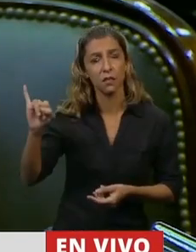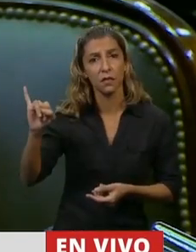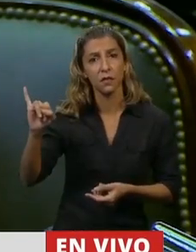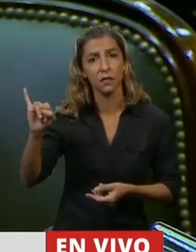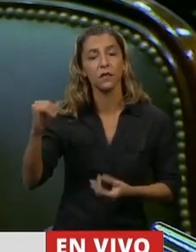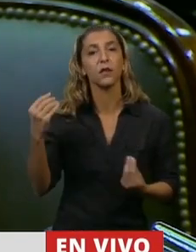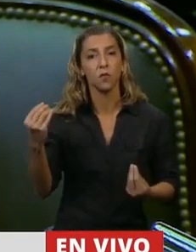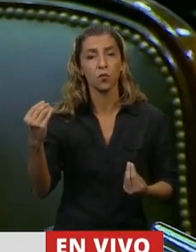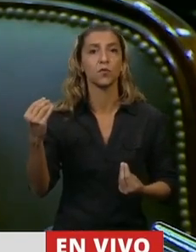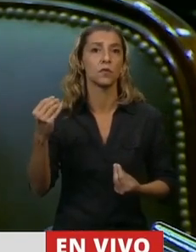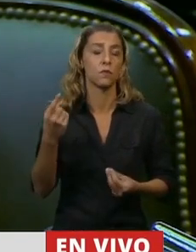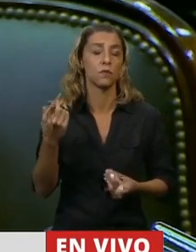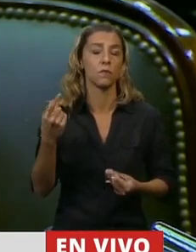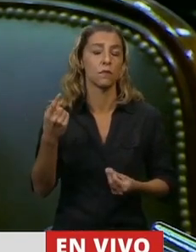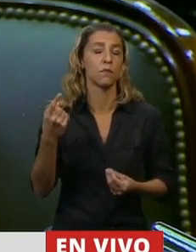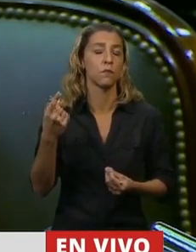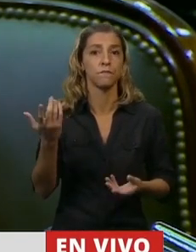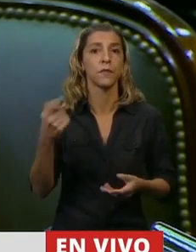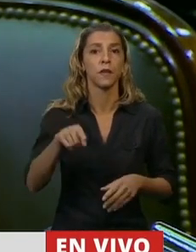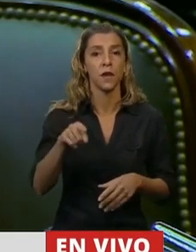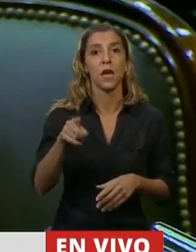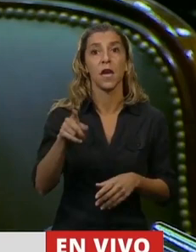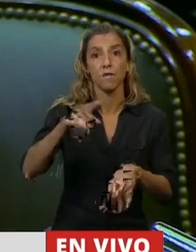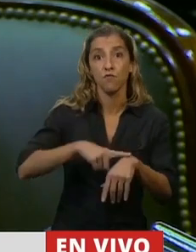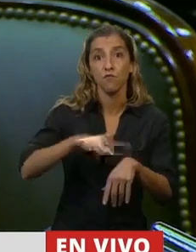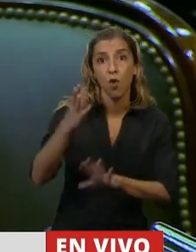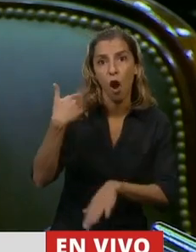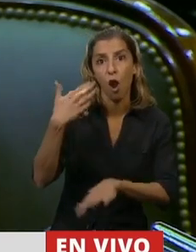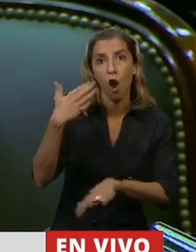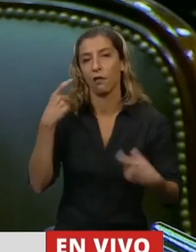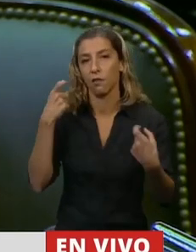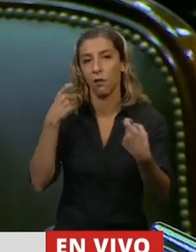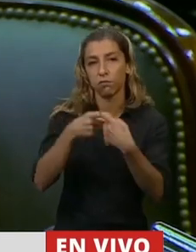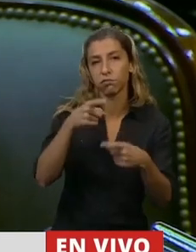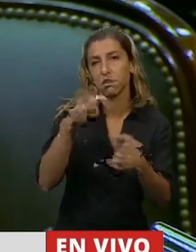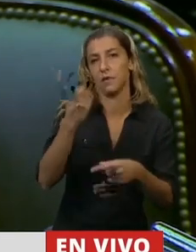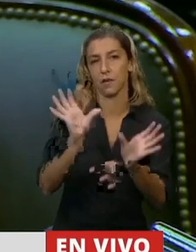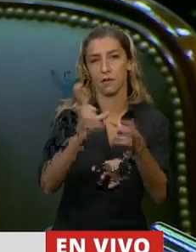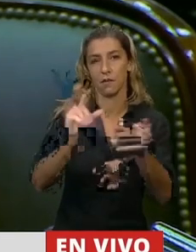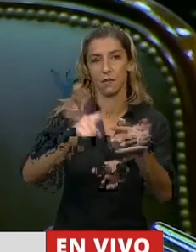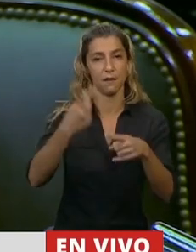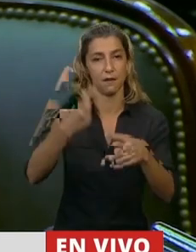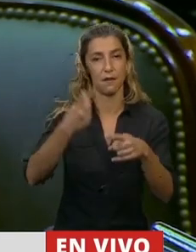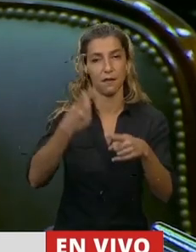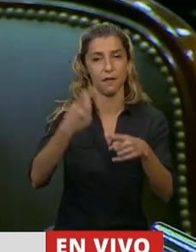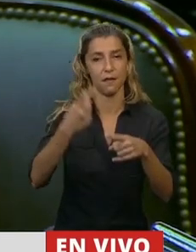cómo la connivencia del actual presidente del Partido Radical de la Nación tenía